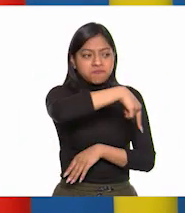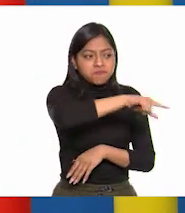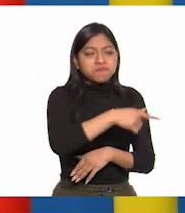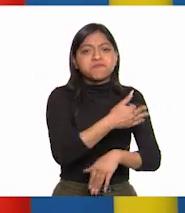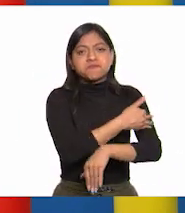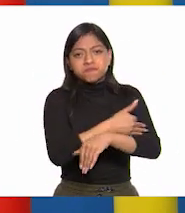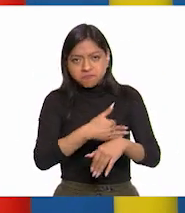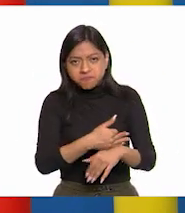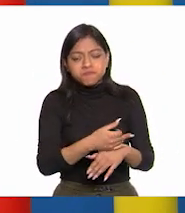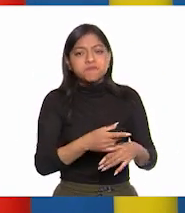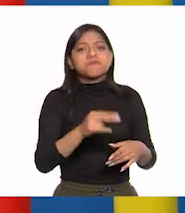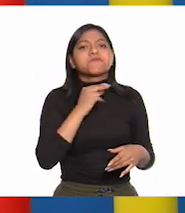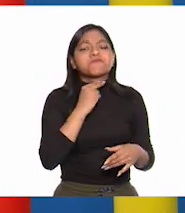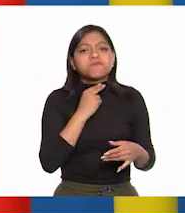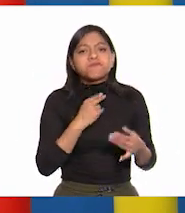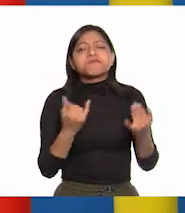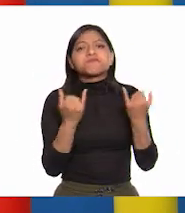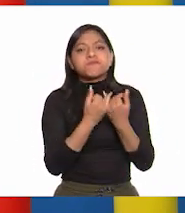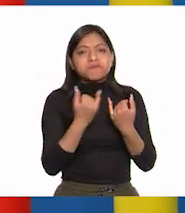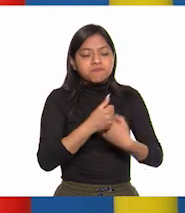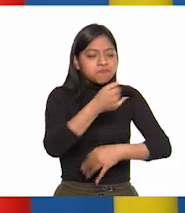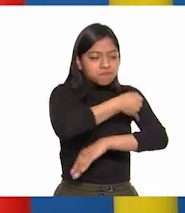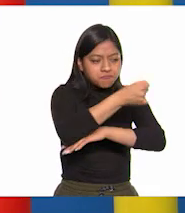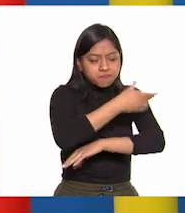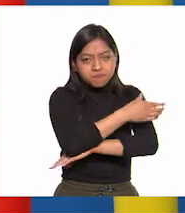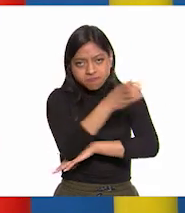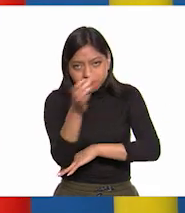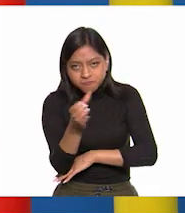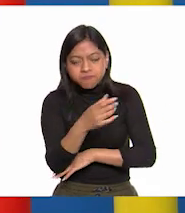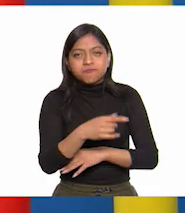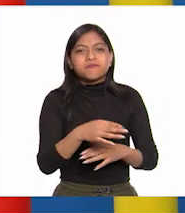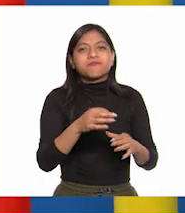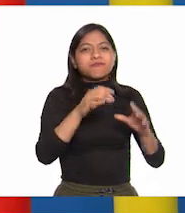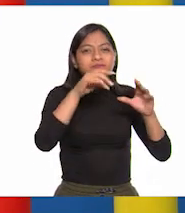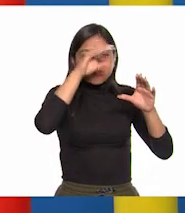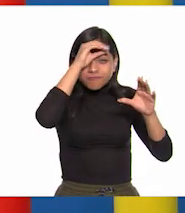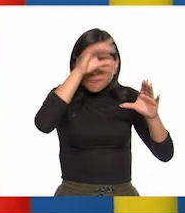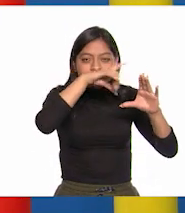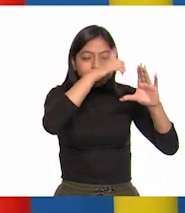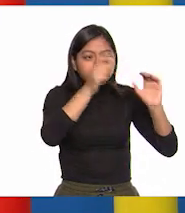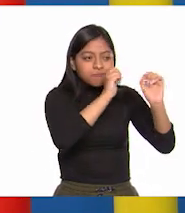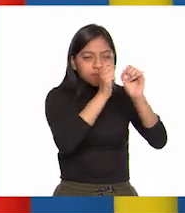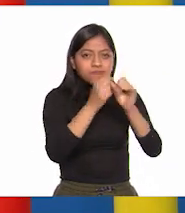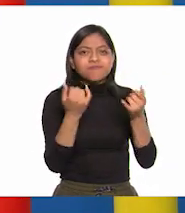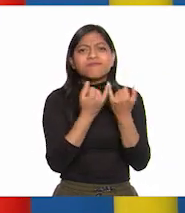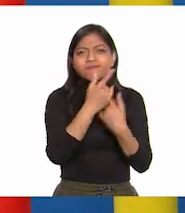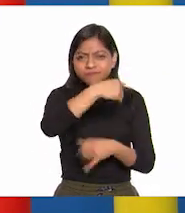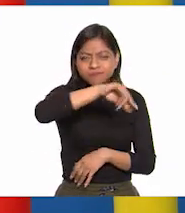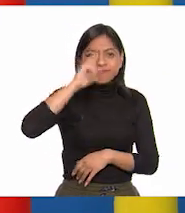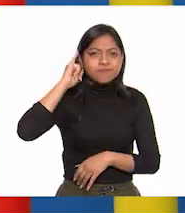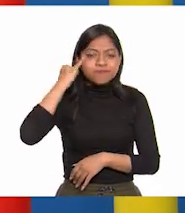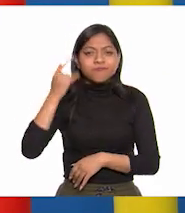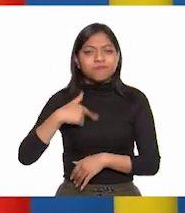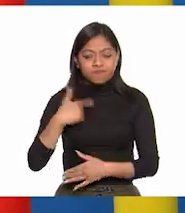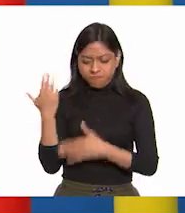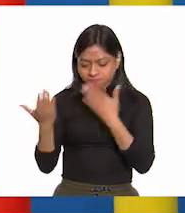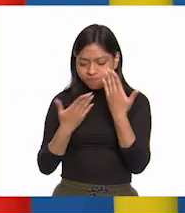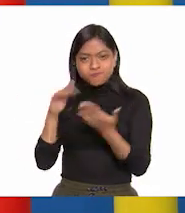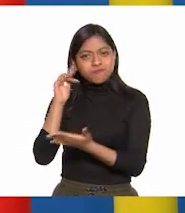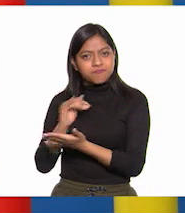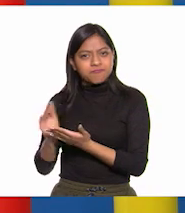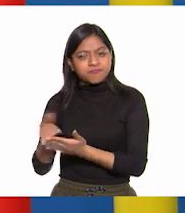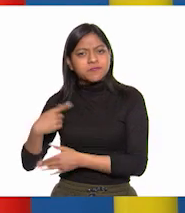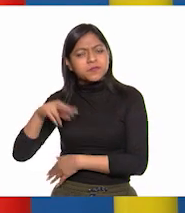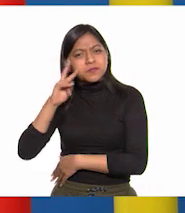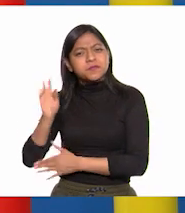criollas, sacerdotes, arrieros, trabajadores de minas, peones e indígenas. Leí y me llamó mucho la